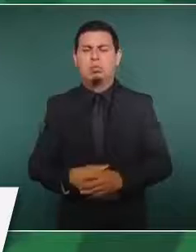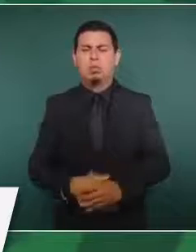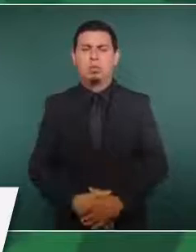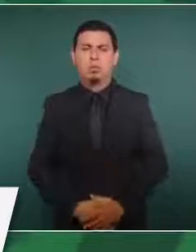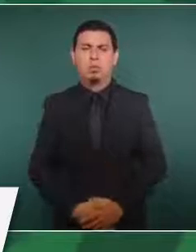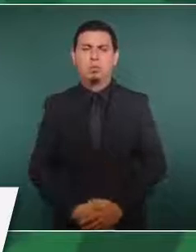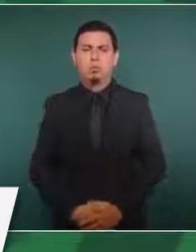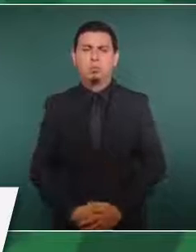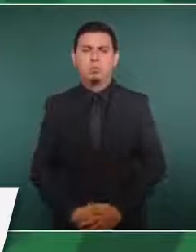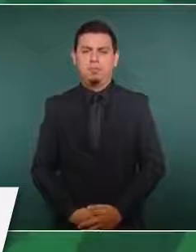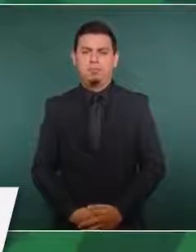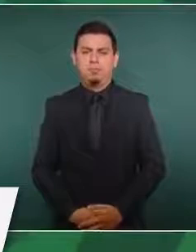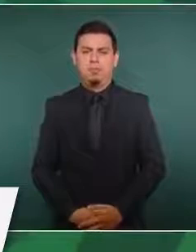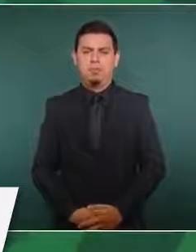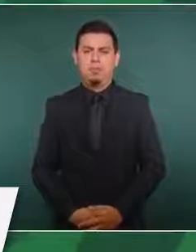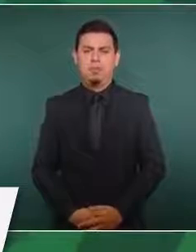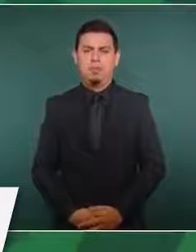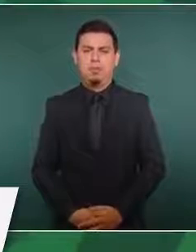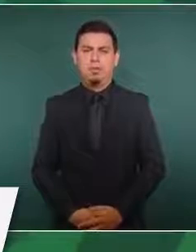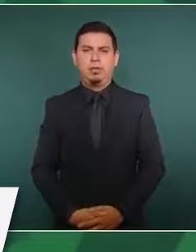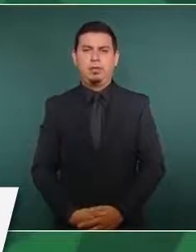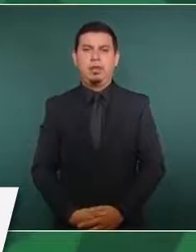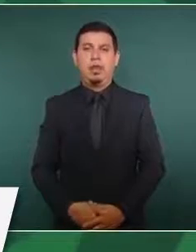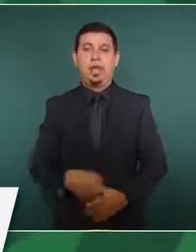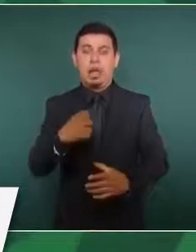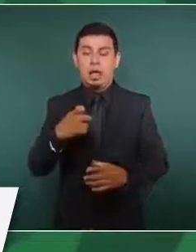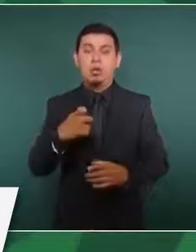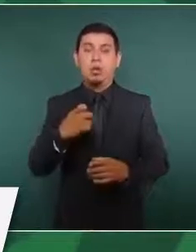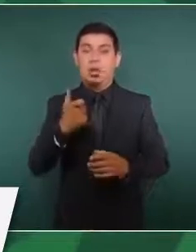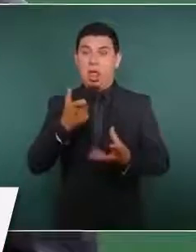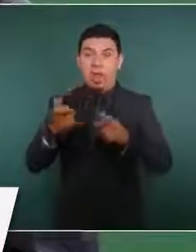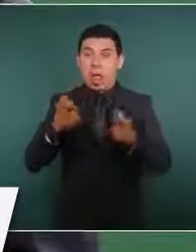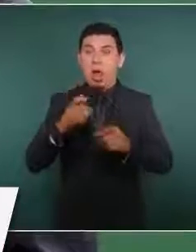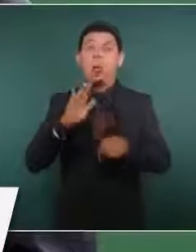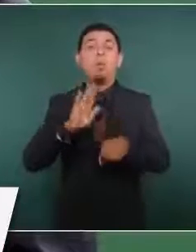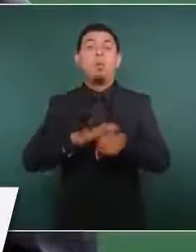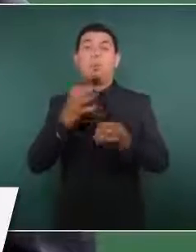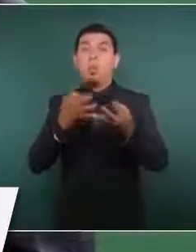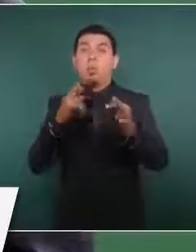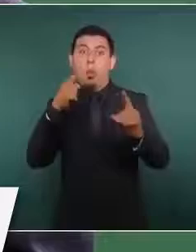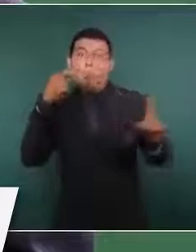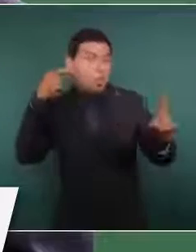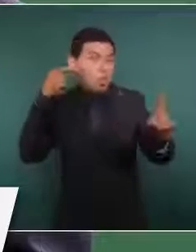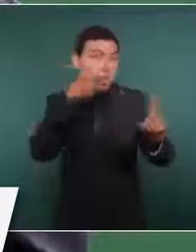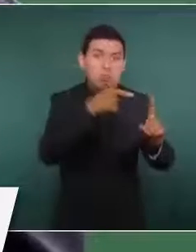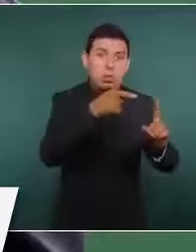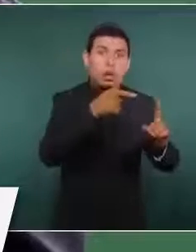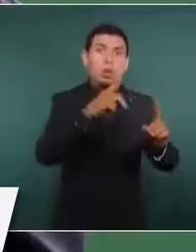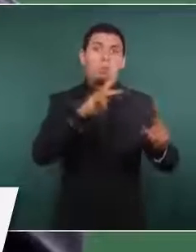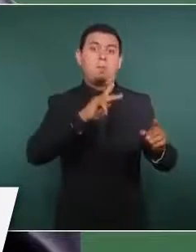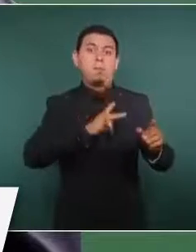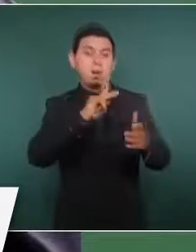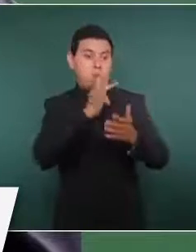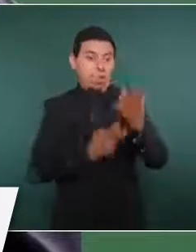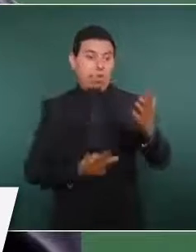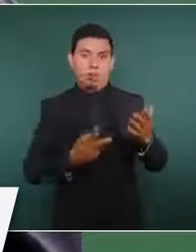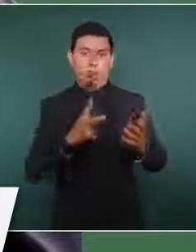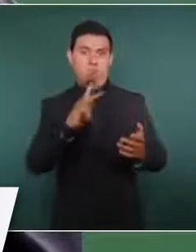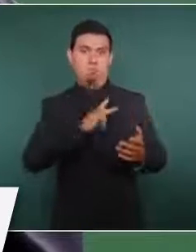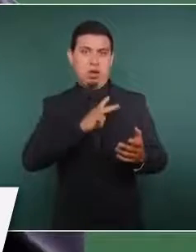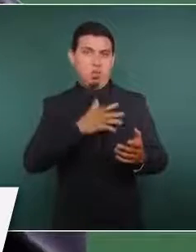que se está haciendo es priorizar, pueden haber mil programas en el gobierno,